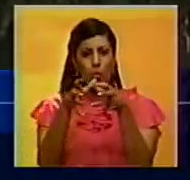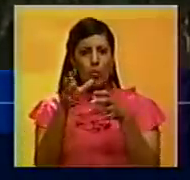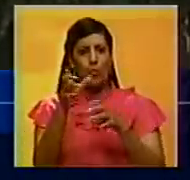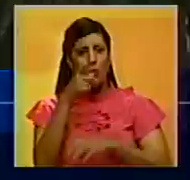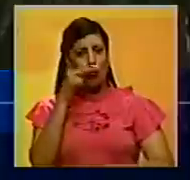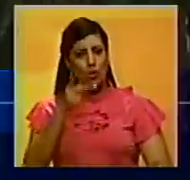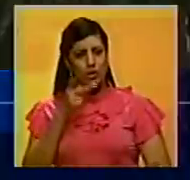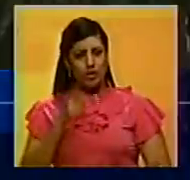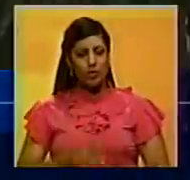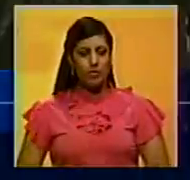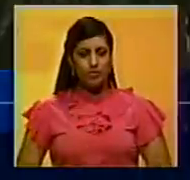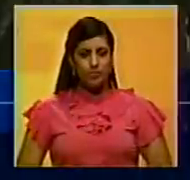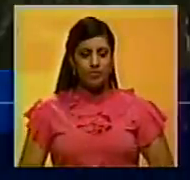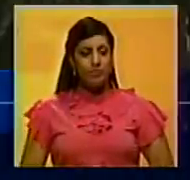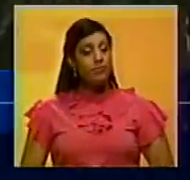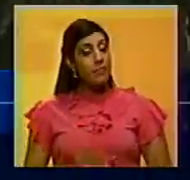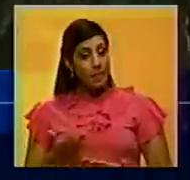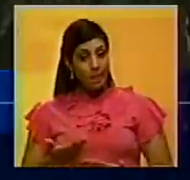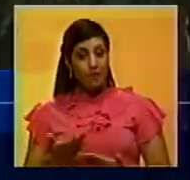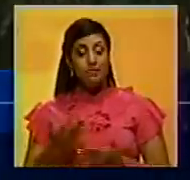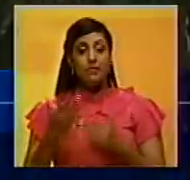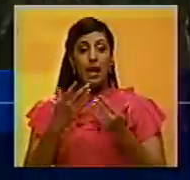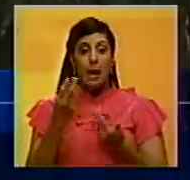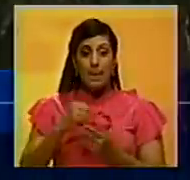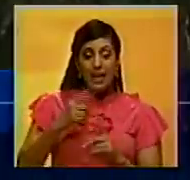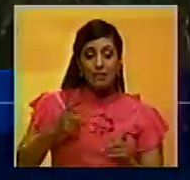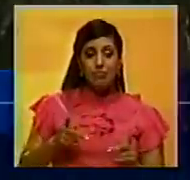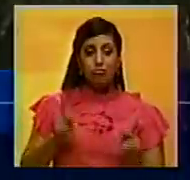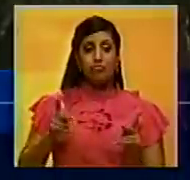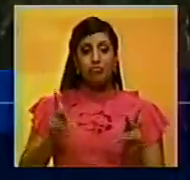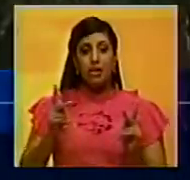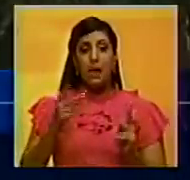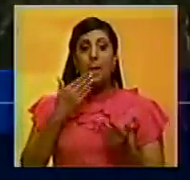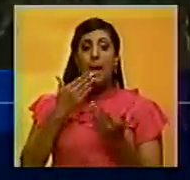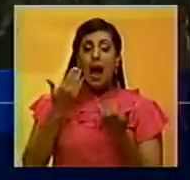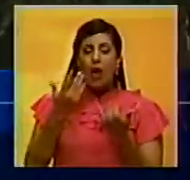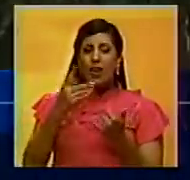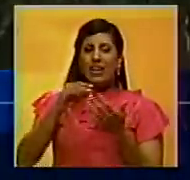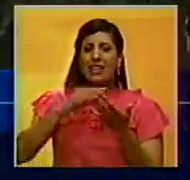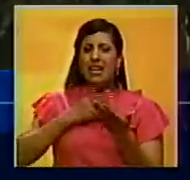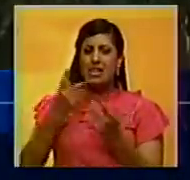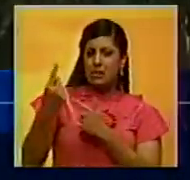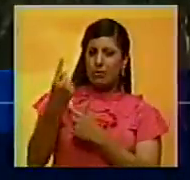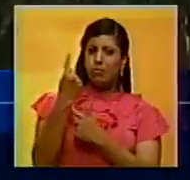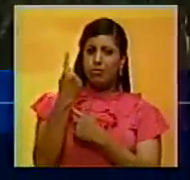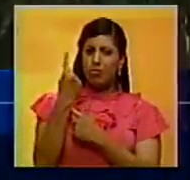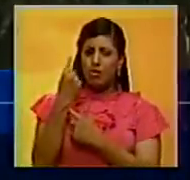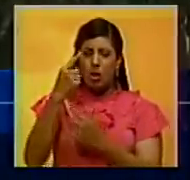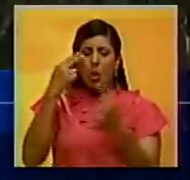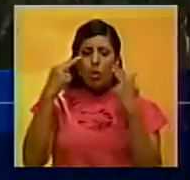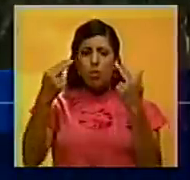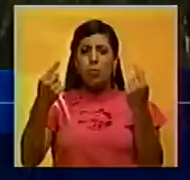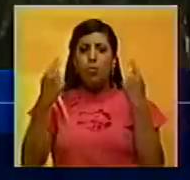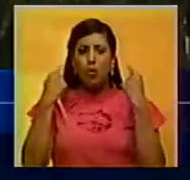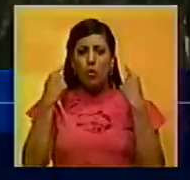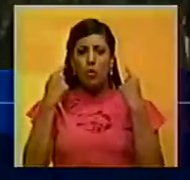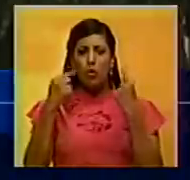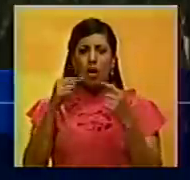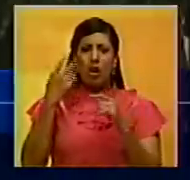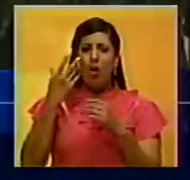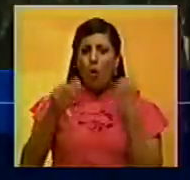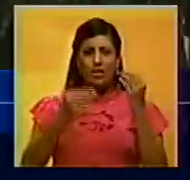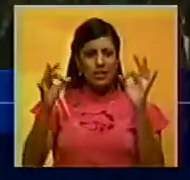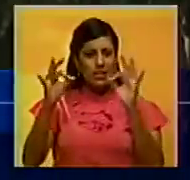partidistas. Más perniciosa aún es la pretensión de exigir desobediencia o